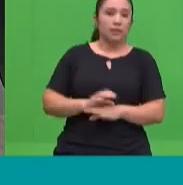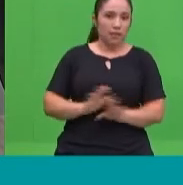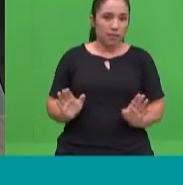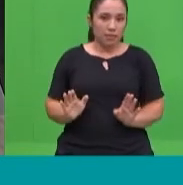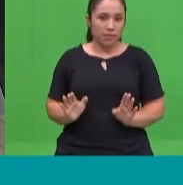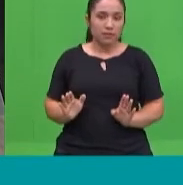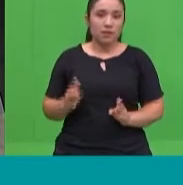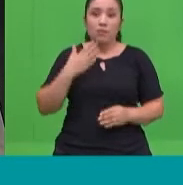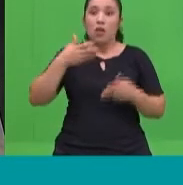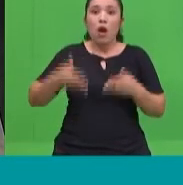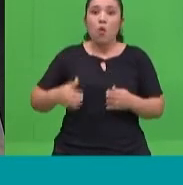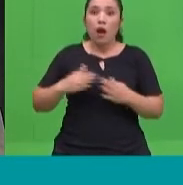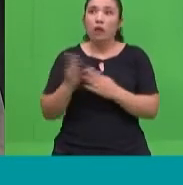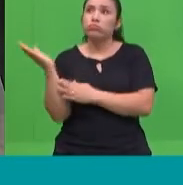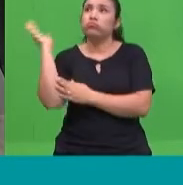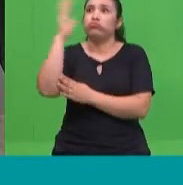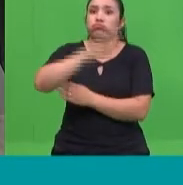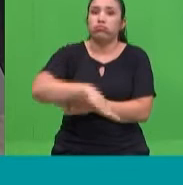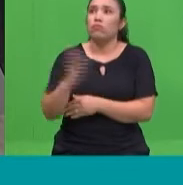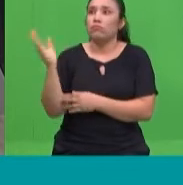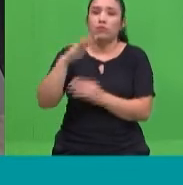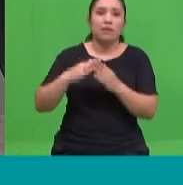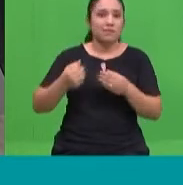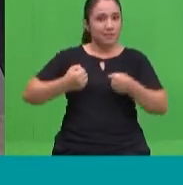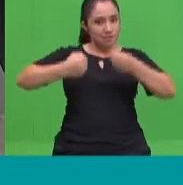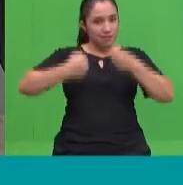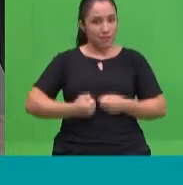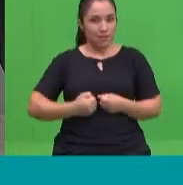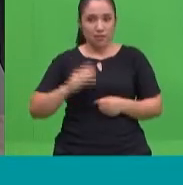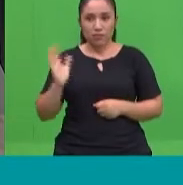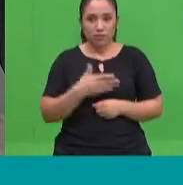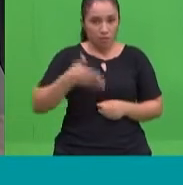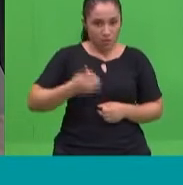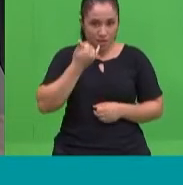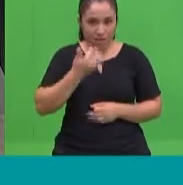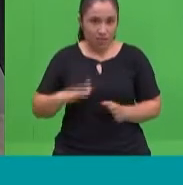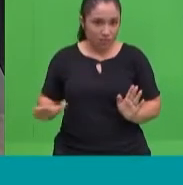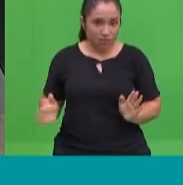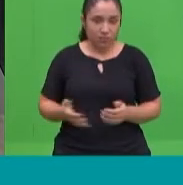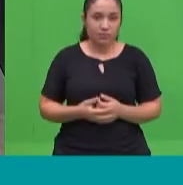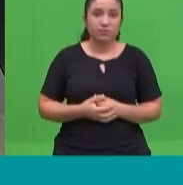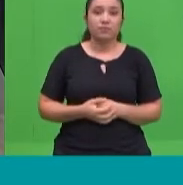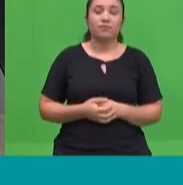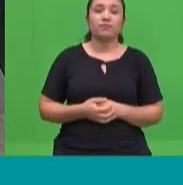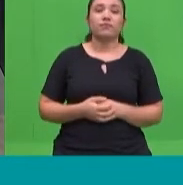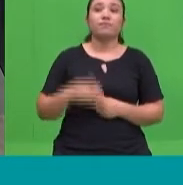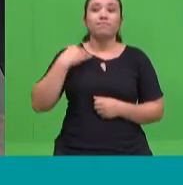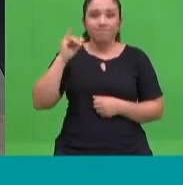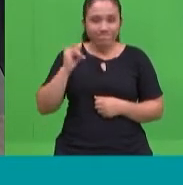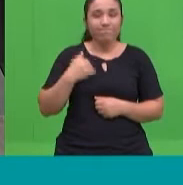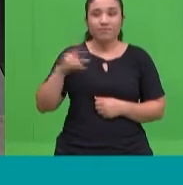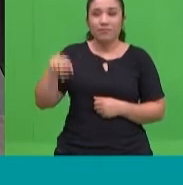la metodología o hay sistemas de organización que puedan contribuir? ¿Alguna sugerencia, Alicia? Sí, de hecho que, así como dijimos, no hay un manual